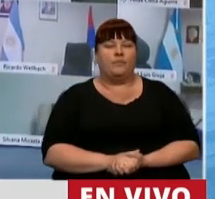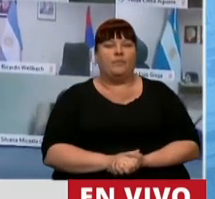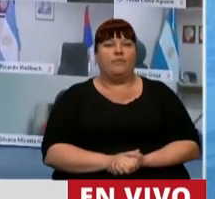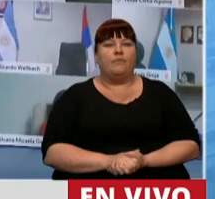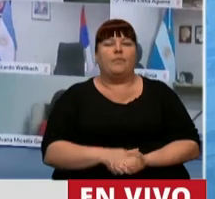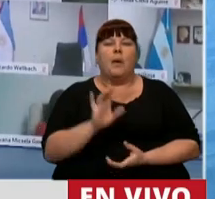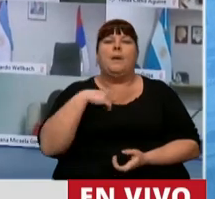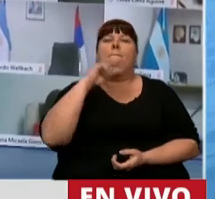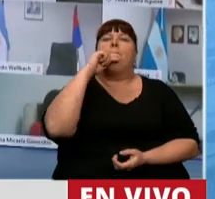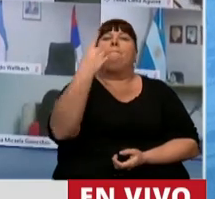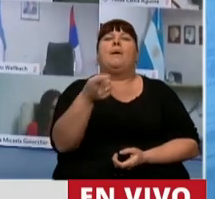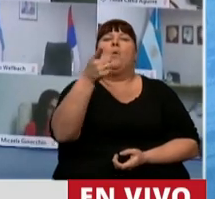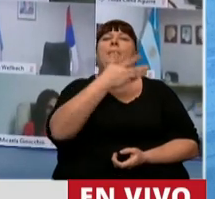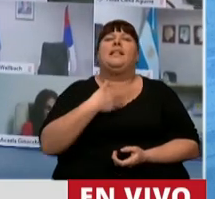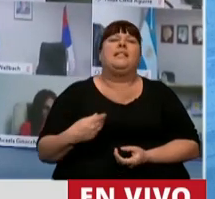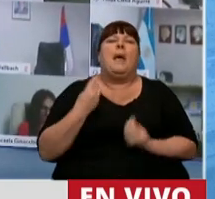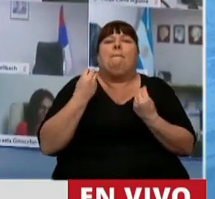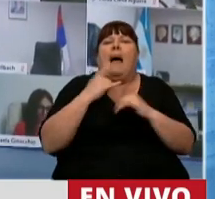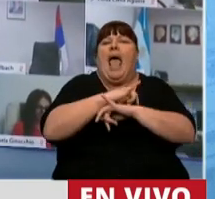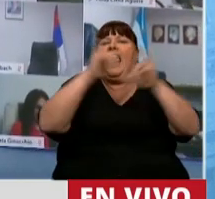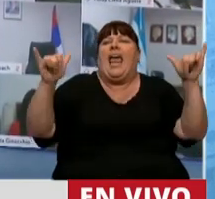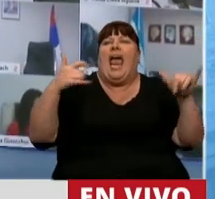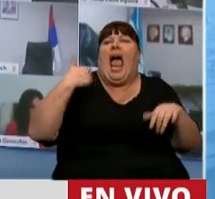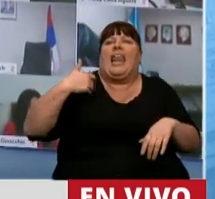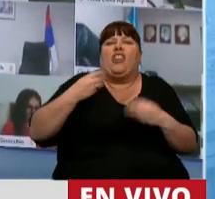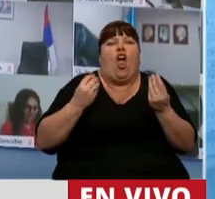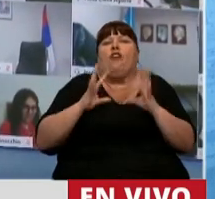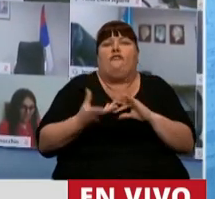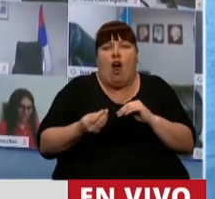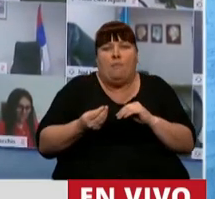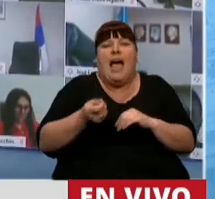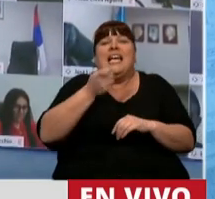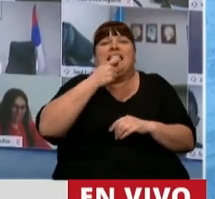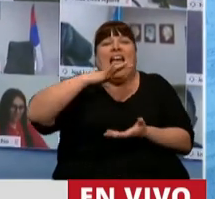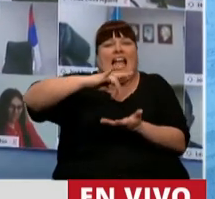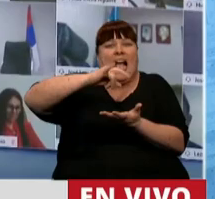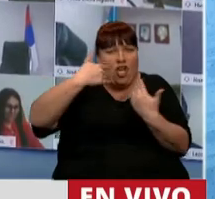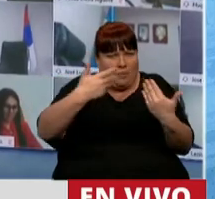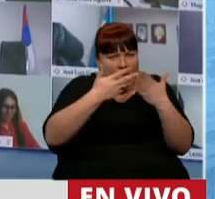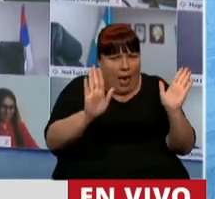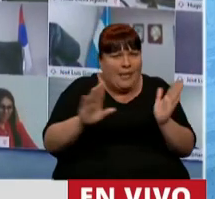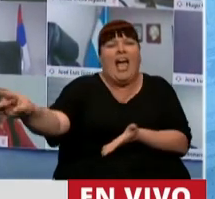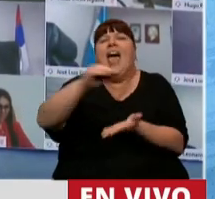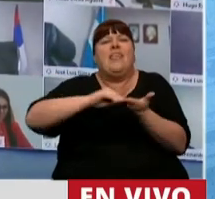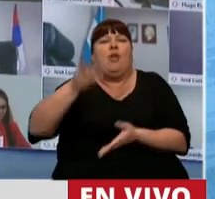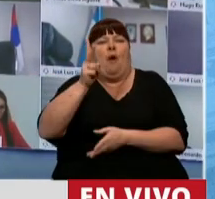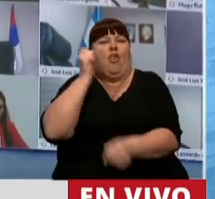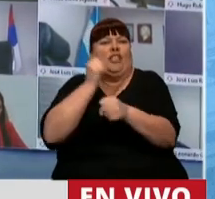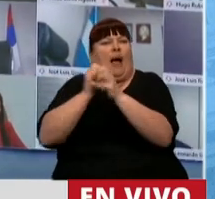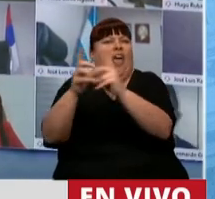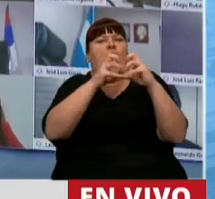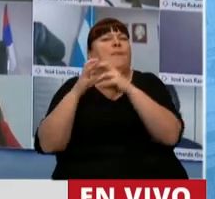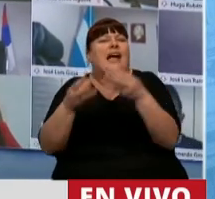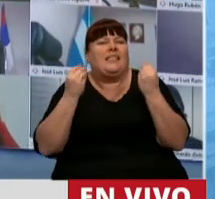Y le quiero preguntar, Presidente, ¿cuál es el mensaje que le damos a los argentinos? Si los casinos están permitidos y los diputados no podemos